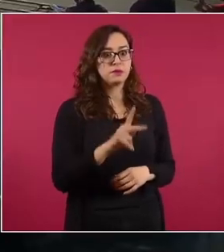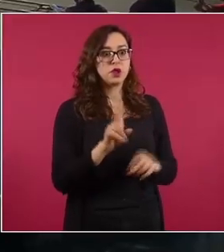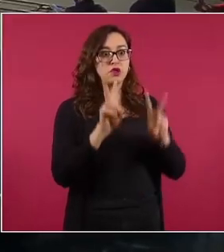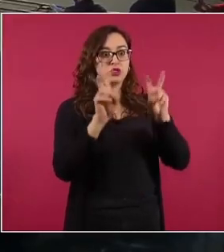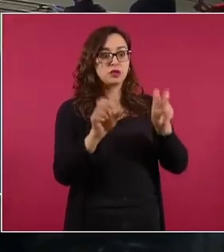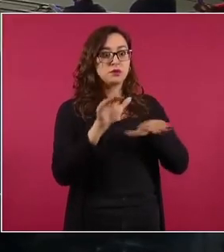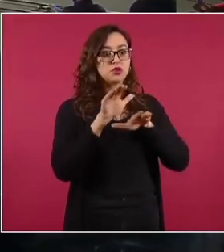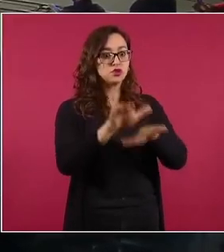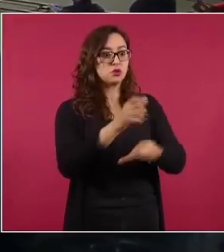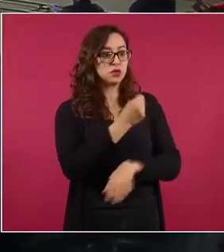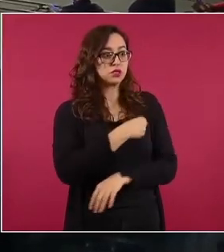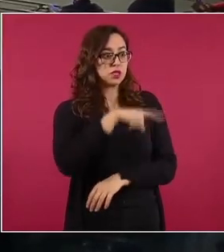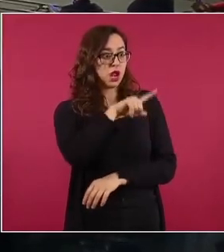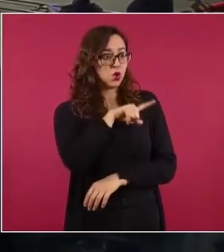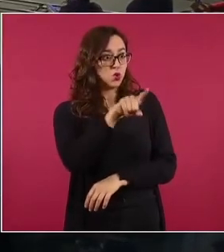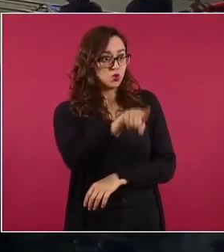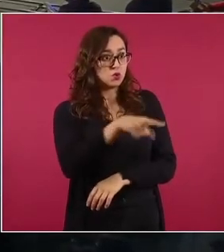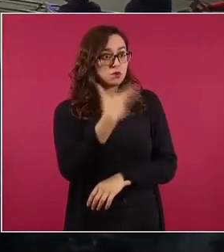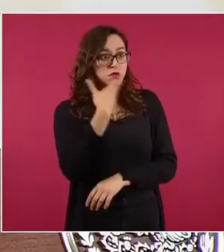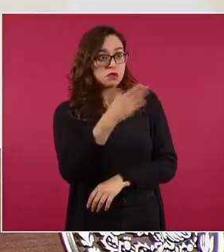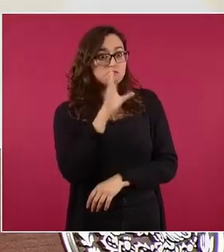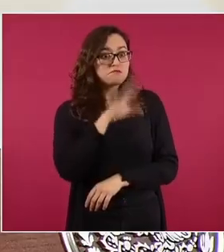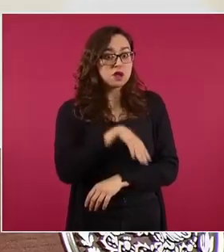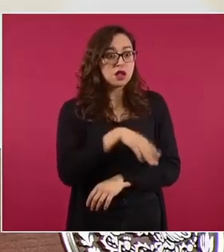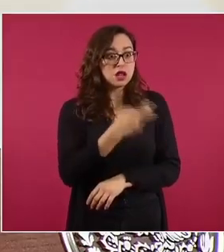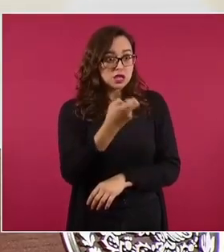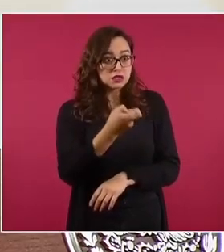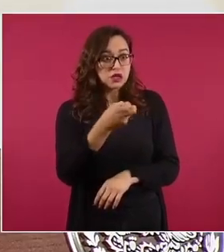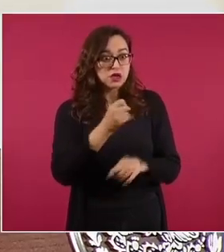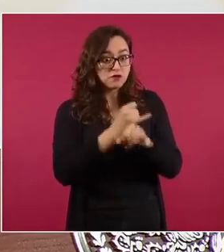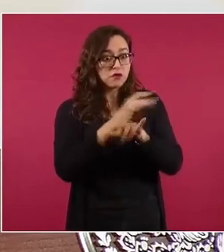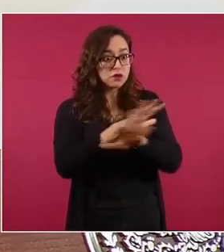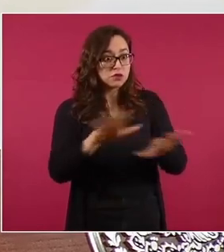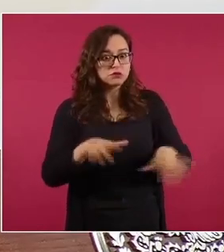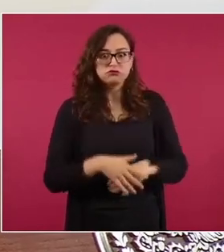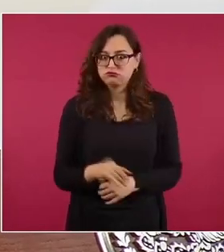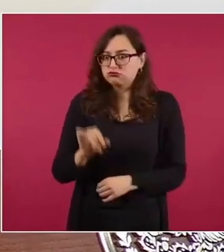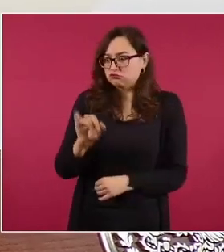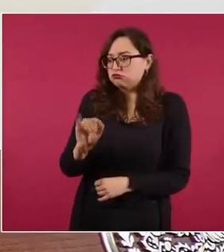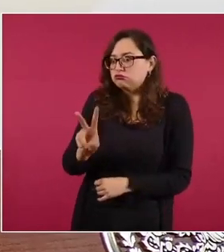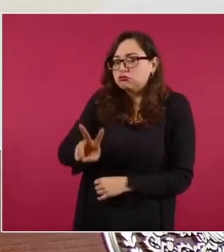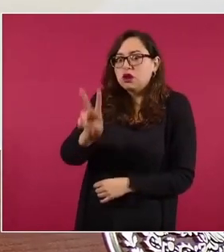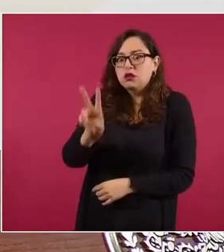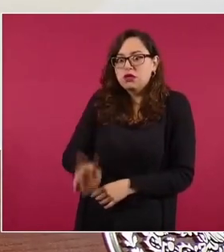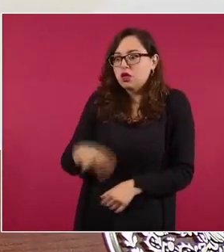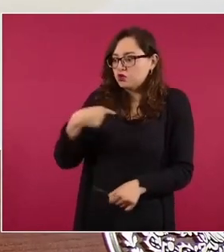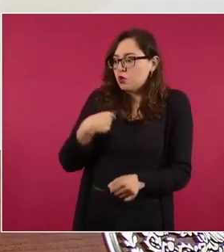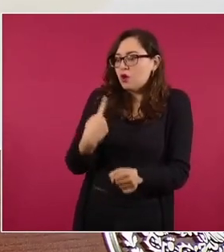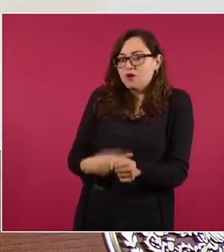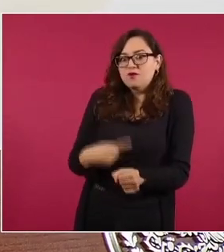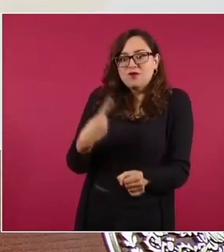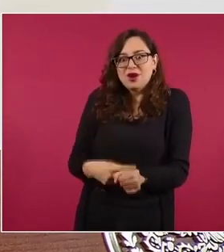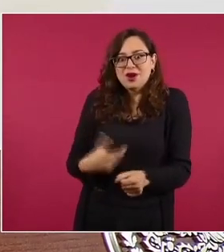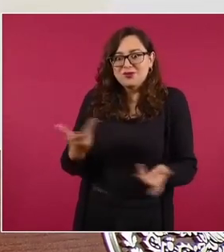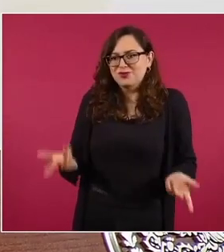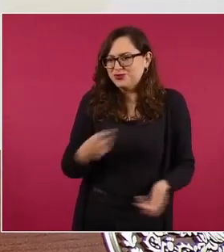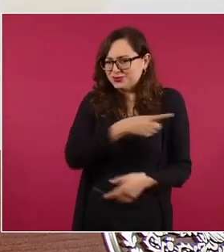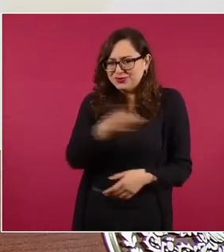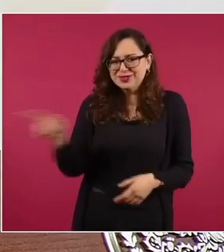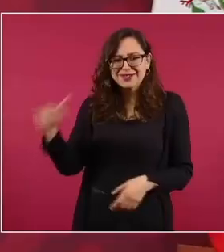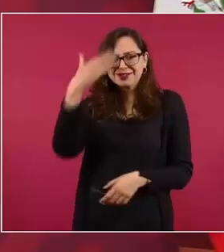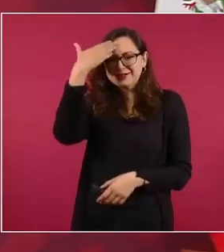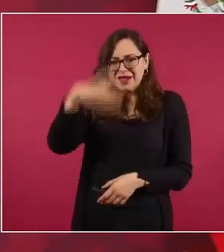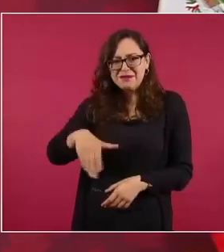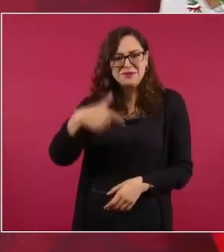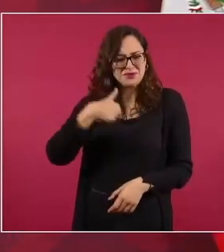ciertos o no? Sí, son ciertos. Sí, yo estoy enfermo, tengo varios padecimientos.